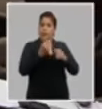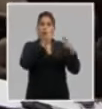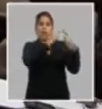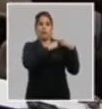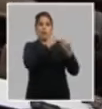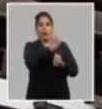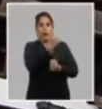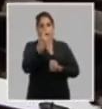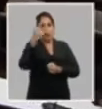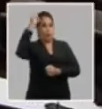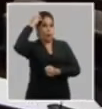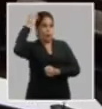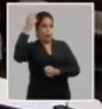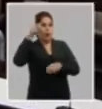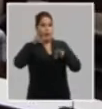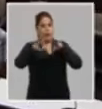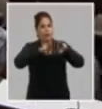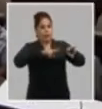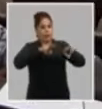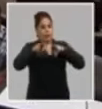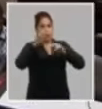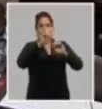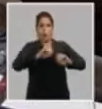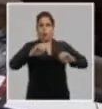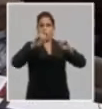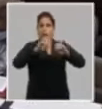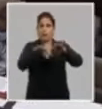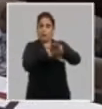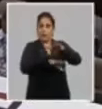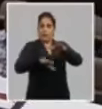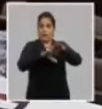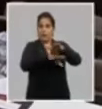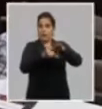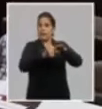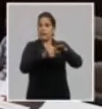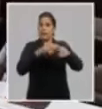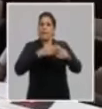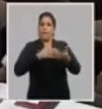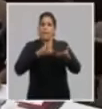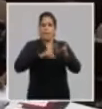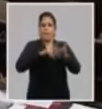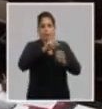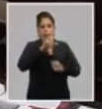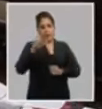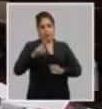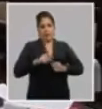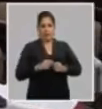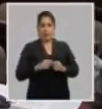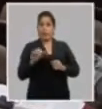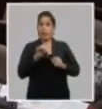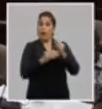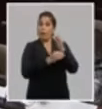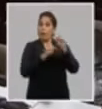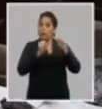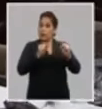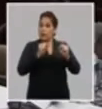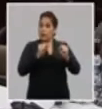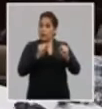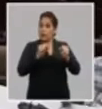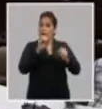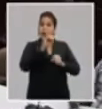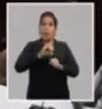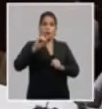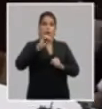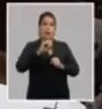responsabilidad del gobierno las administraciones las organizaciones de base y sus militantes potenciar el papel de las